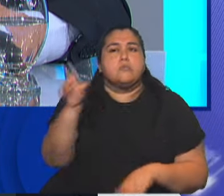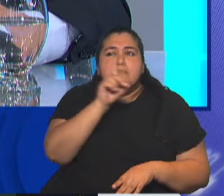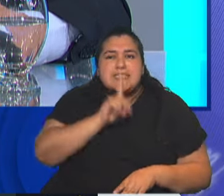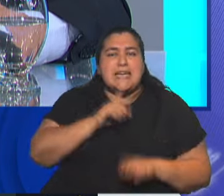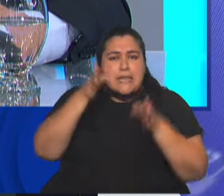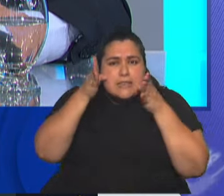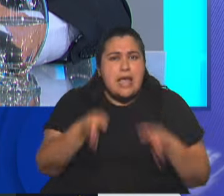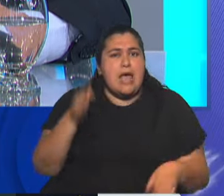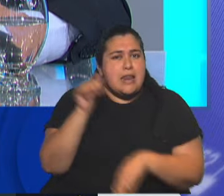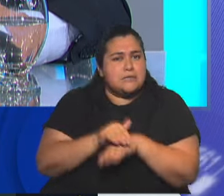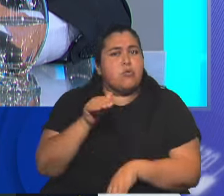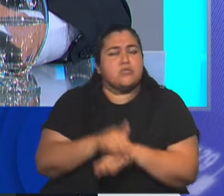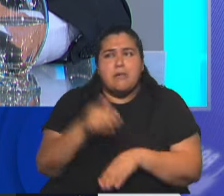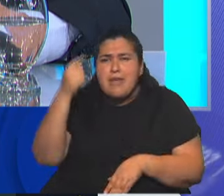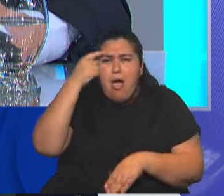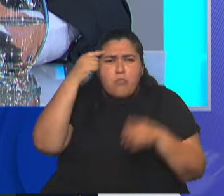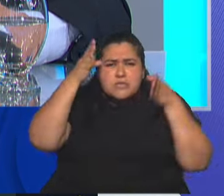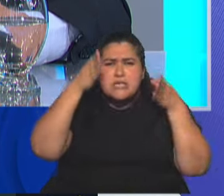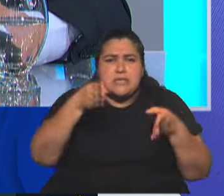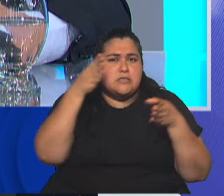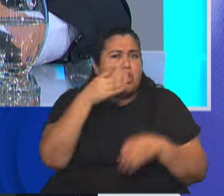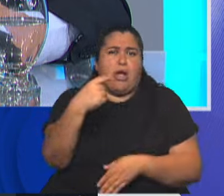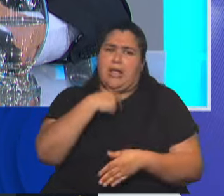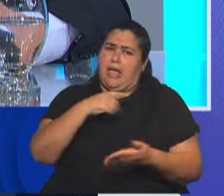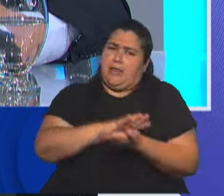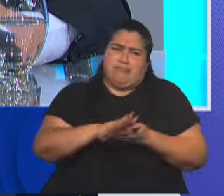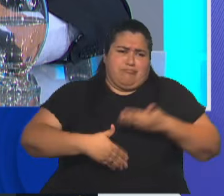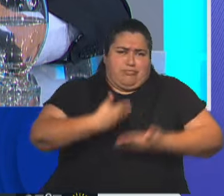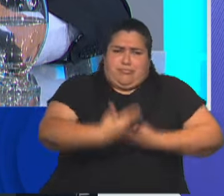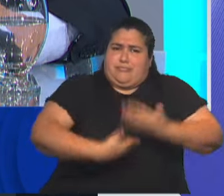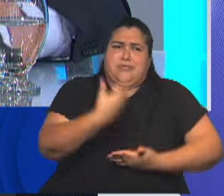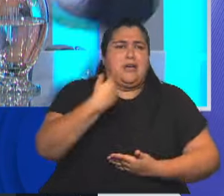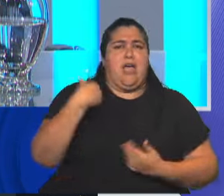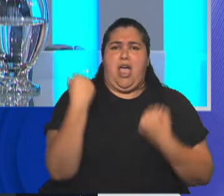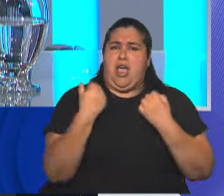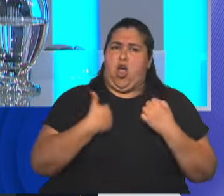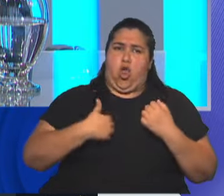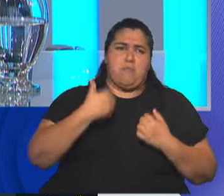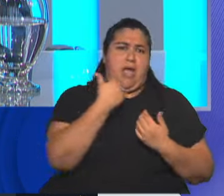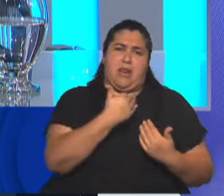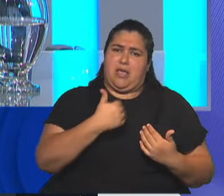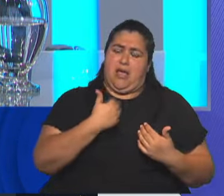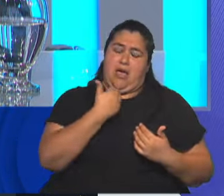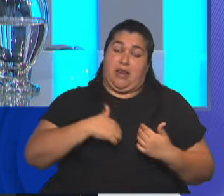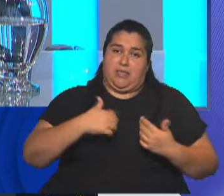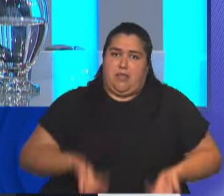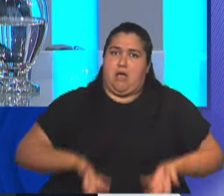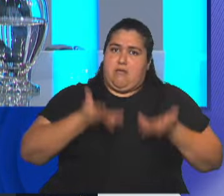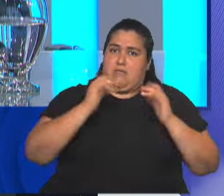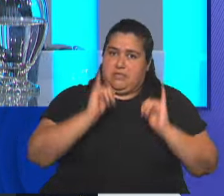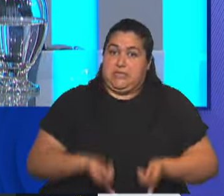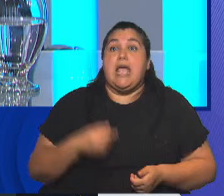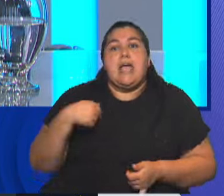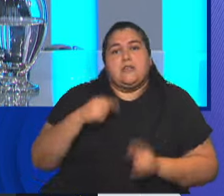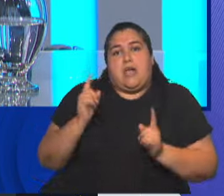responsabilidad y la obsesión que tienen por sacar este país adelante en materia económica. Y de ahí, que es lo que digo, que es la gran